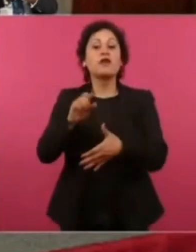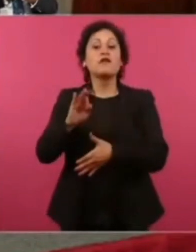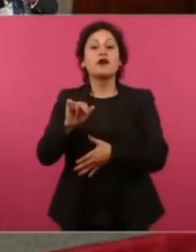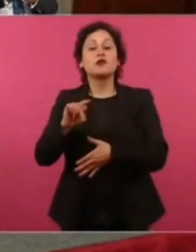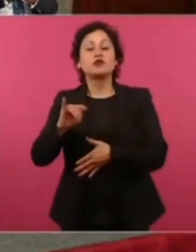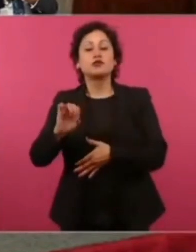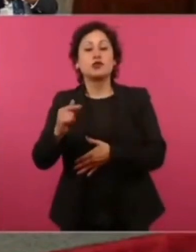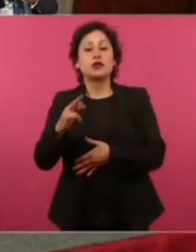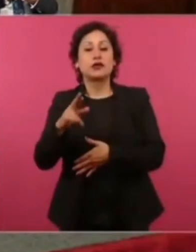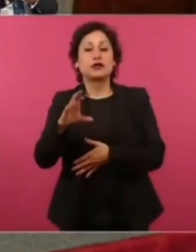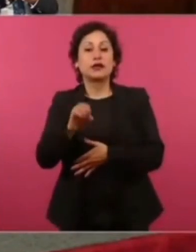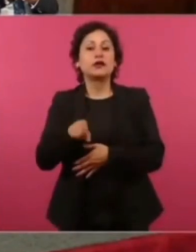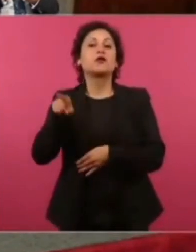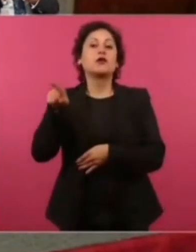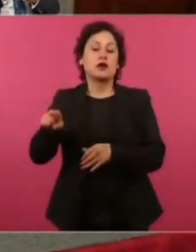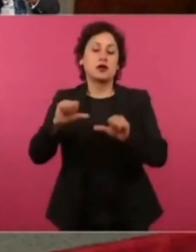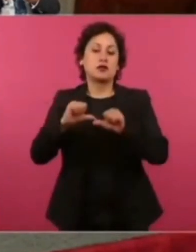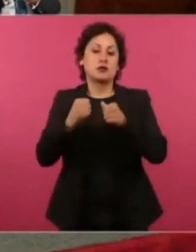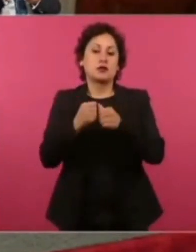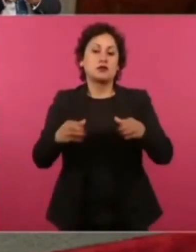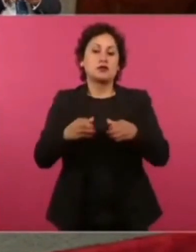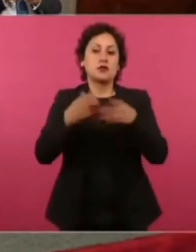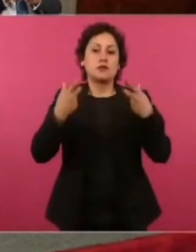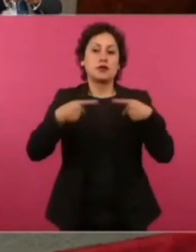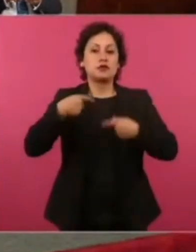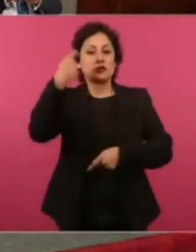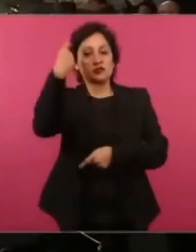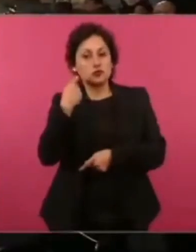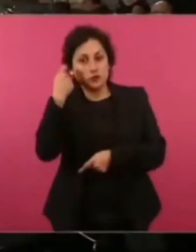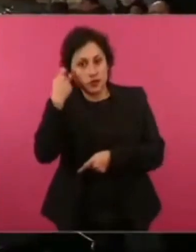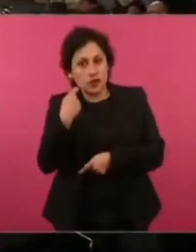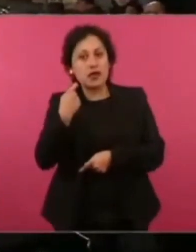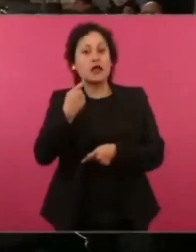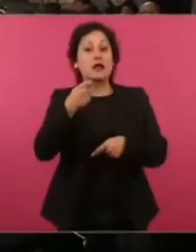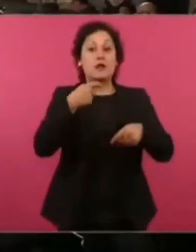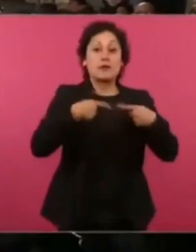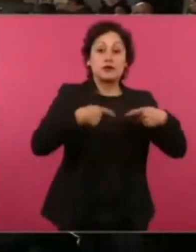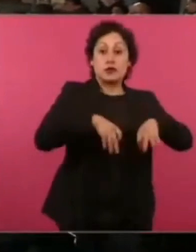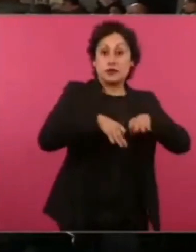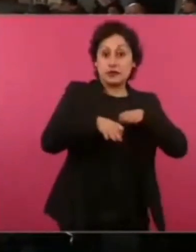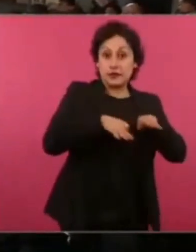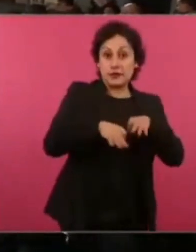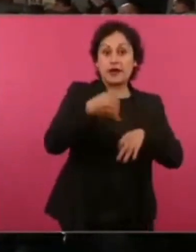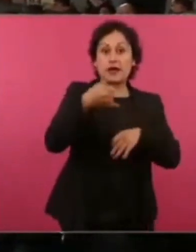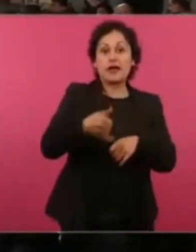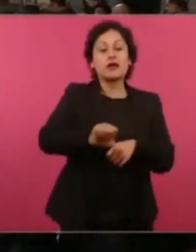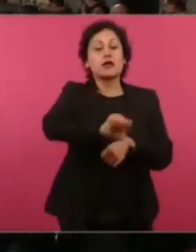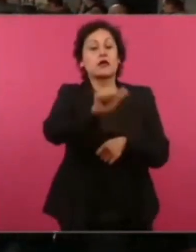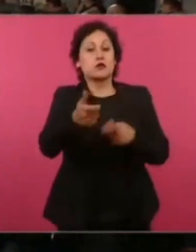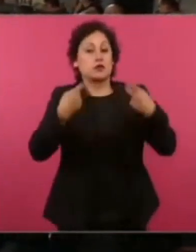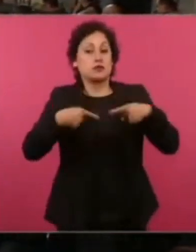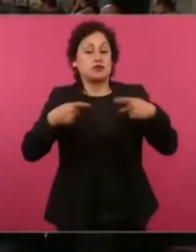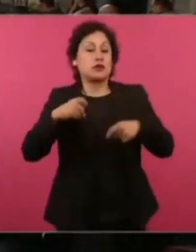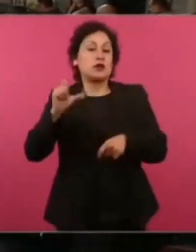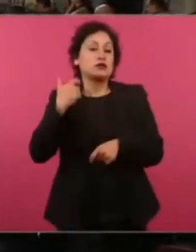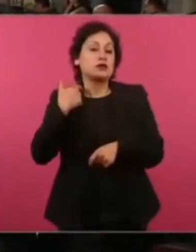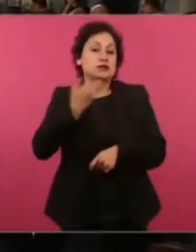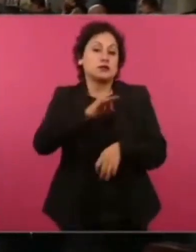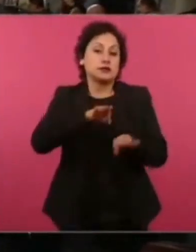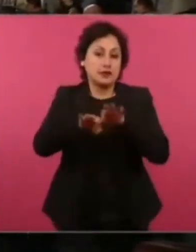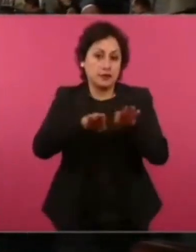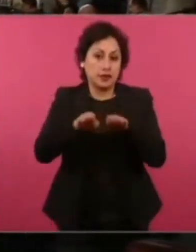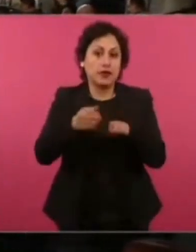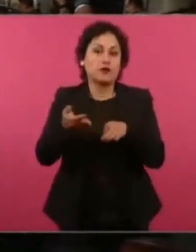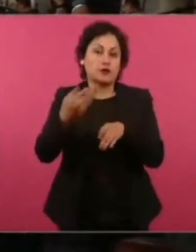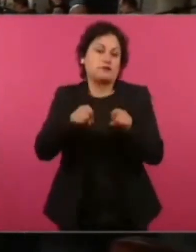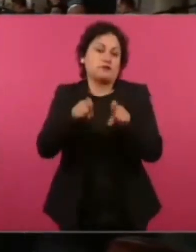la Asociación de Jubilados, trabajadores y extrabajadores de la aviación mexicana. Está